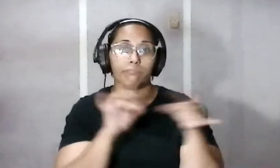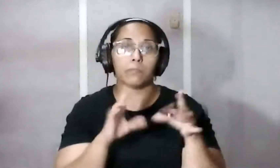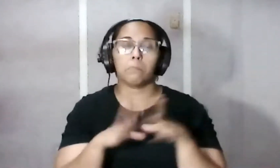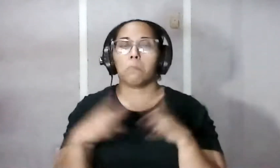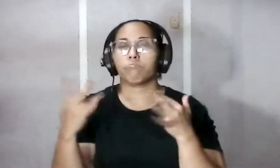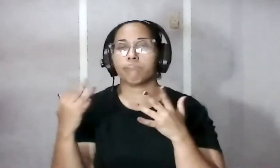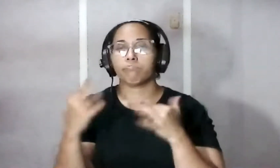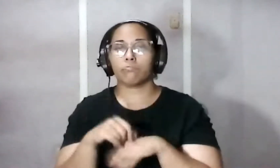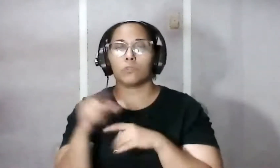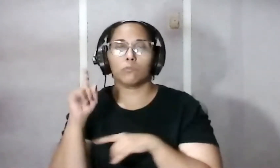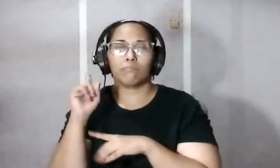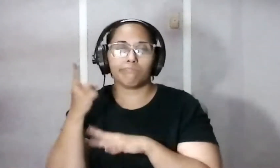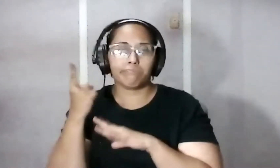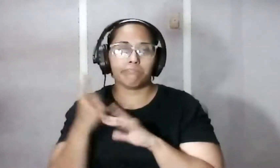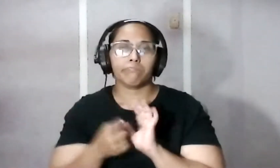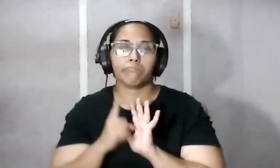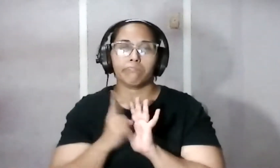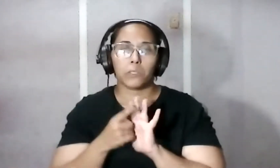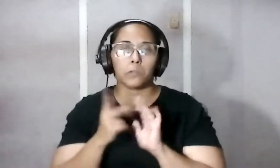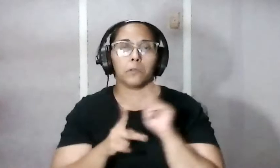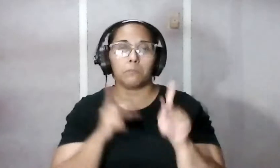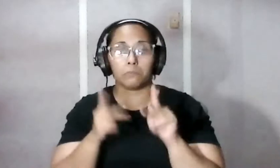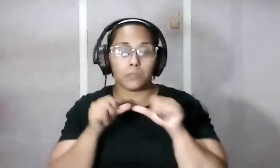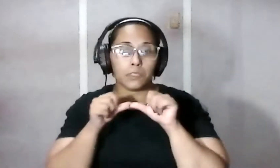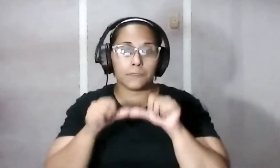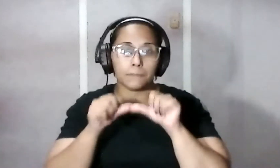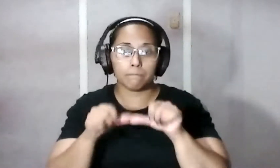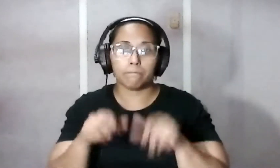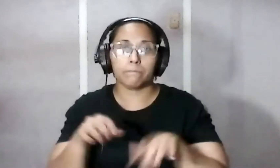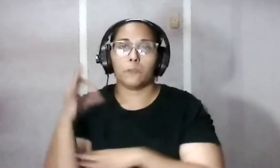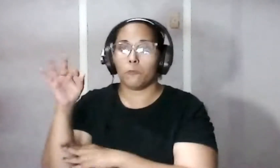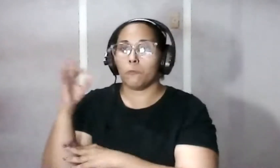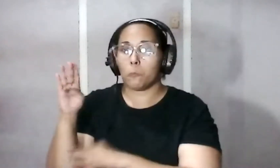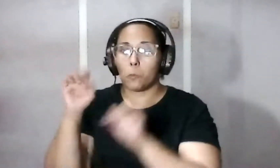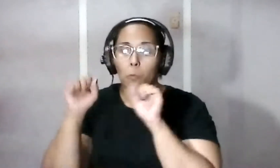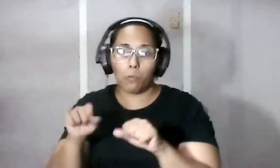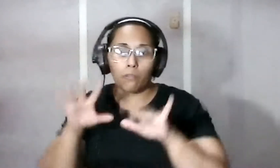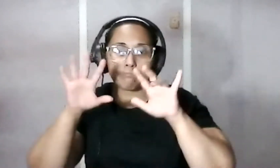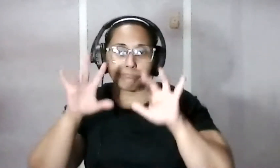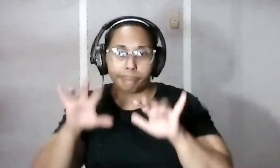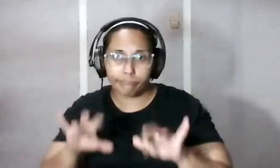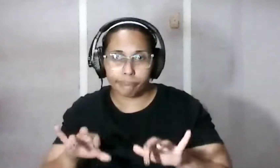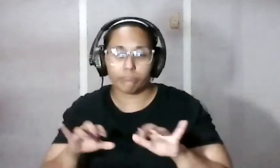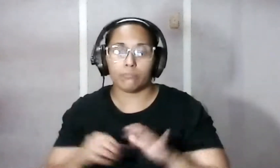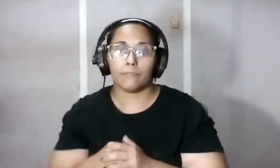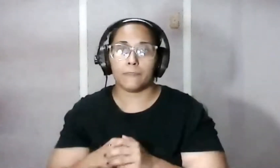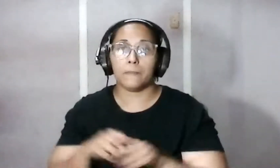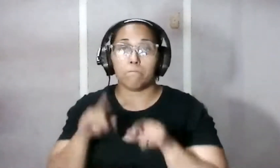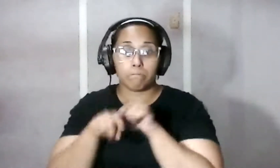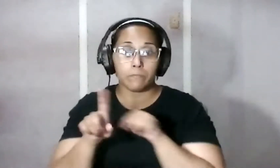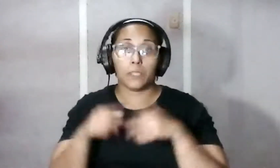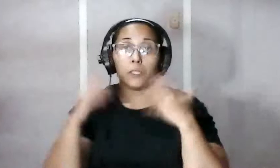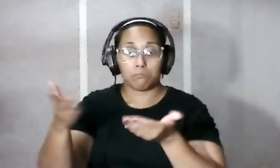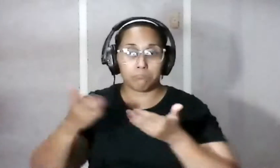minutitos en lo que las personas que nos siguen por Facebook pueden escribir los mismos mientras le